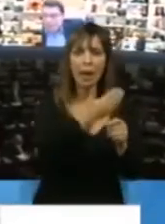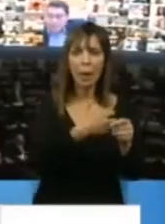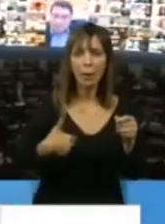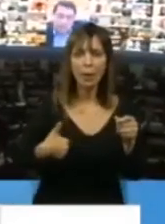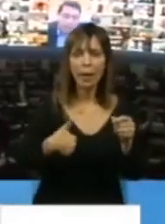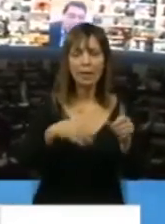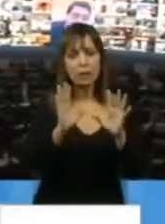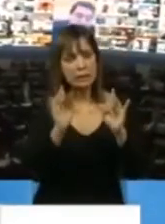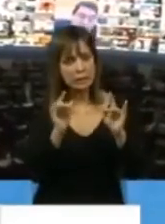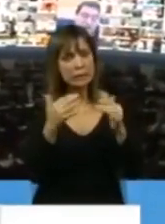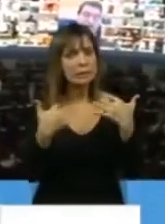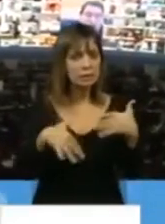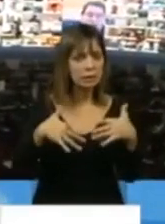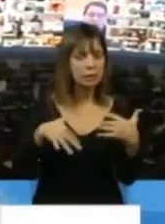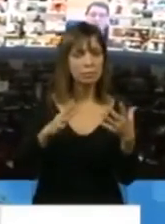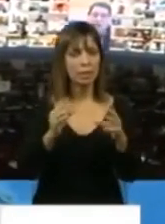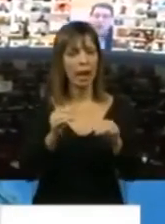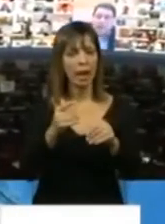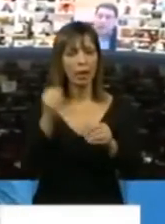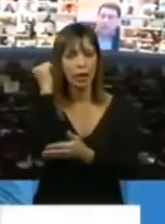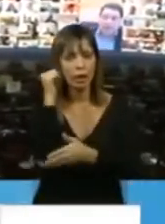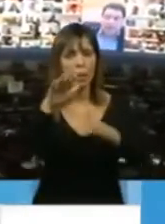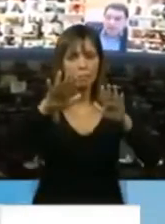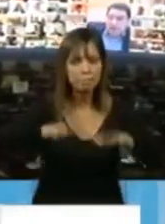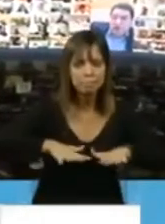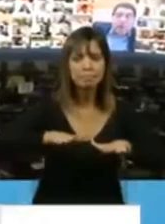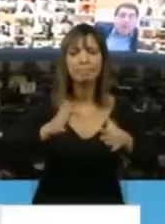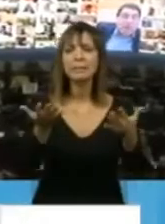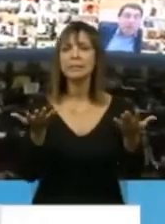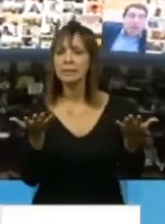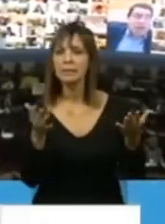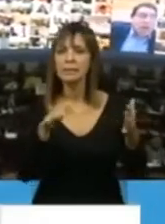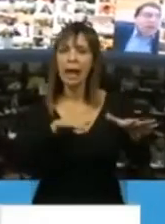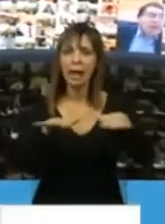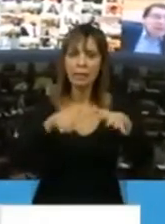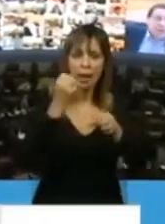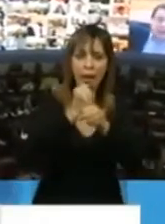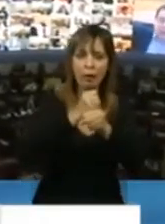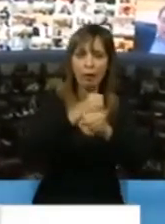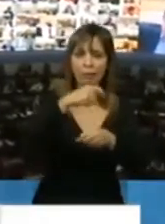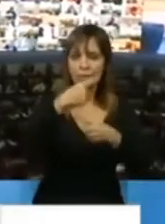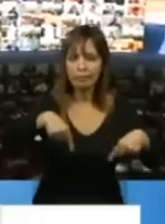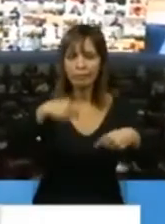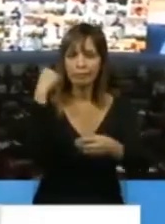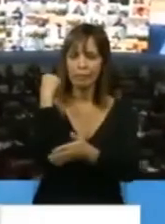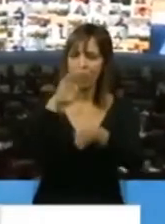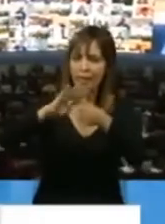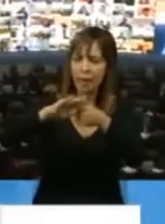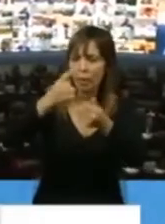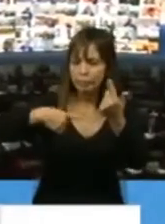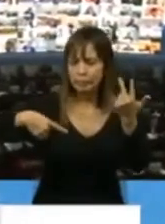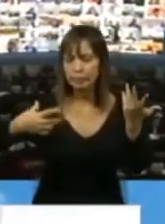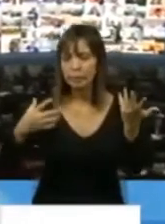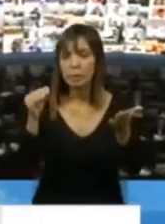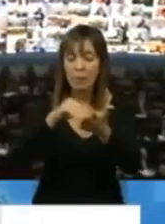sostenido a lo largo del tiempo, una recesión, unas dificultades de la actividad económica, un endeudamiento importante. Y nos agarra